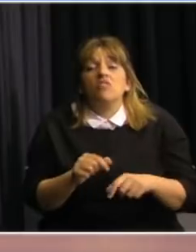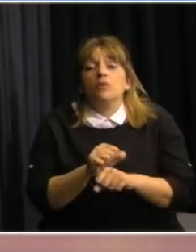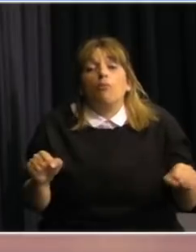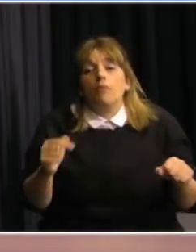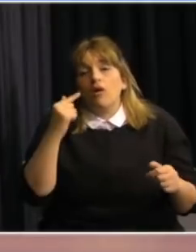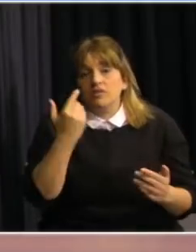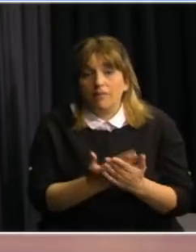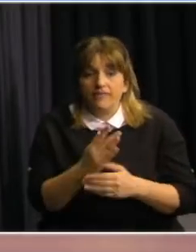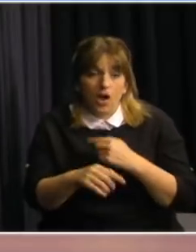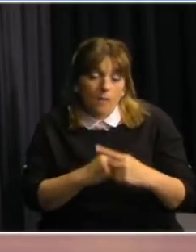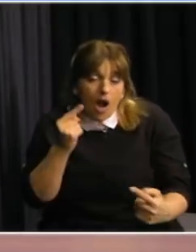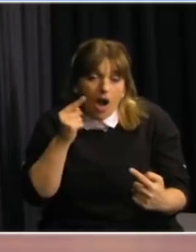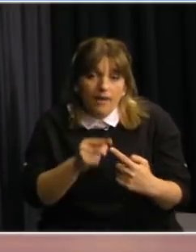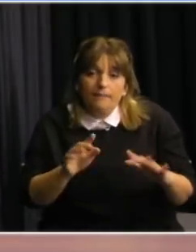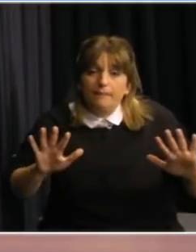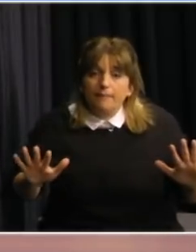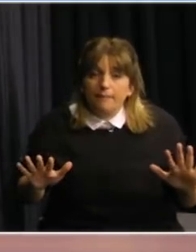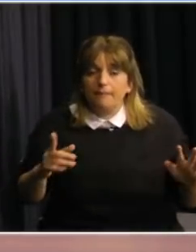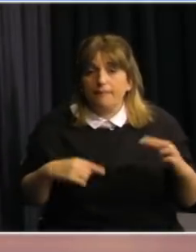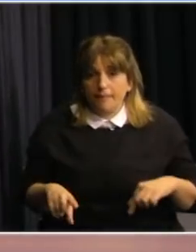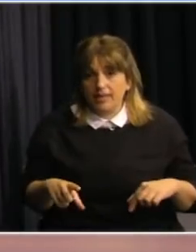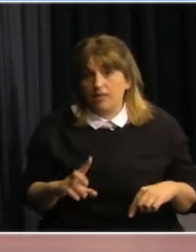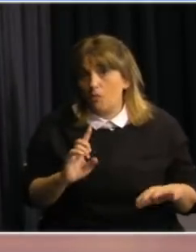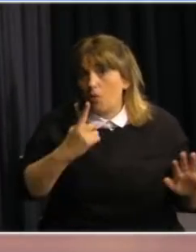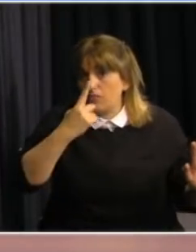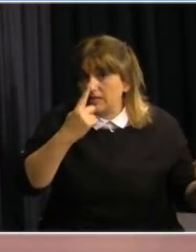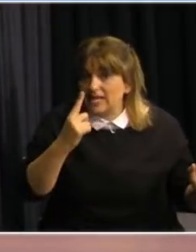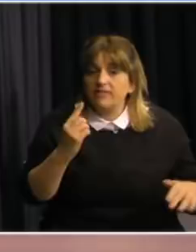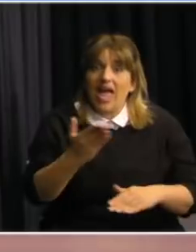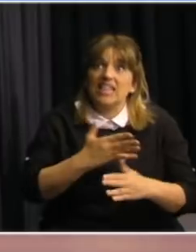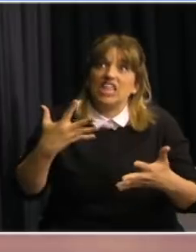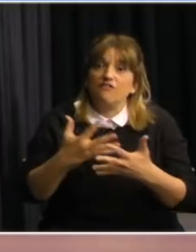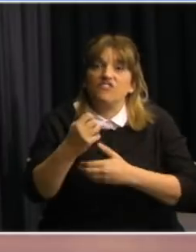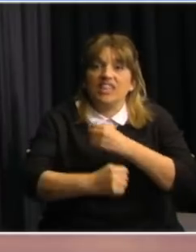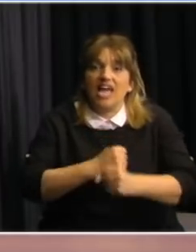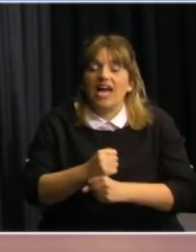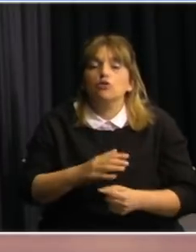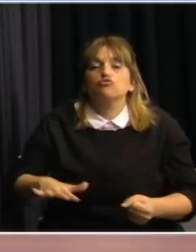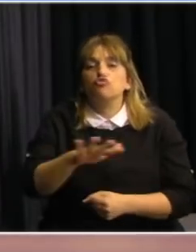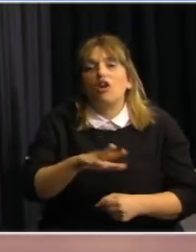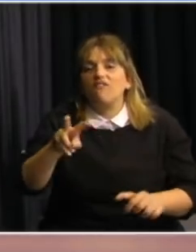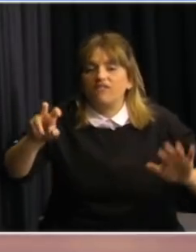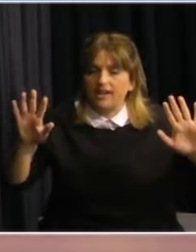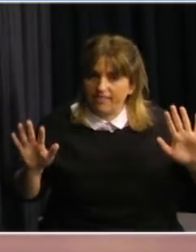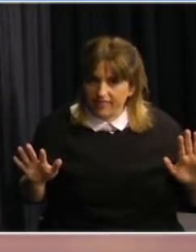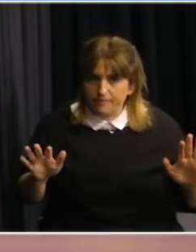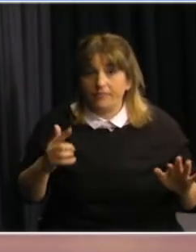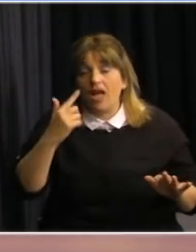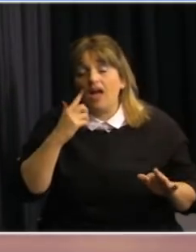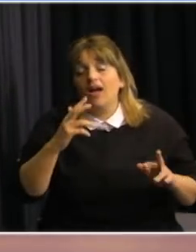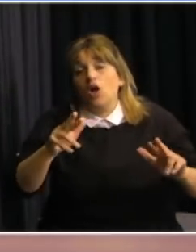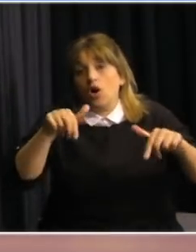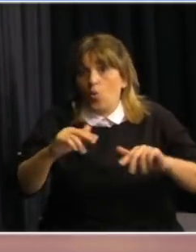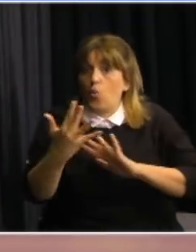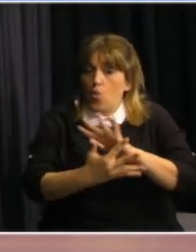plantear un objetivo que nos podemos plantear, sería interesante volver antes de fin de año a la zona verde esta de Harvard. Creemos que eso está al alcance del